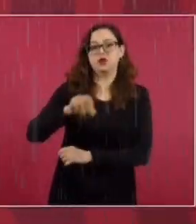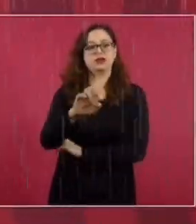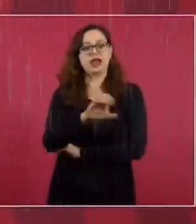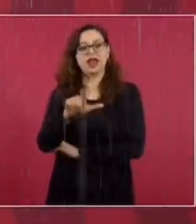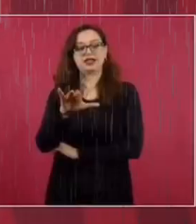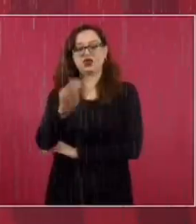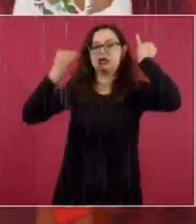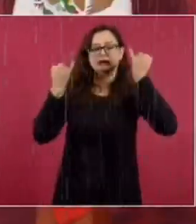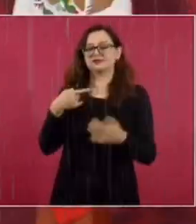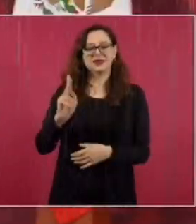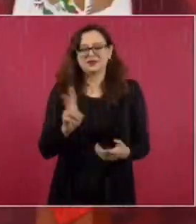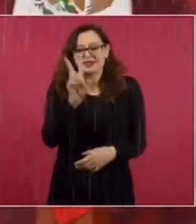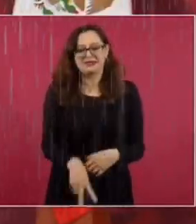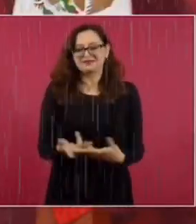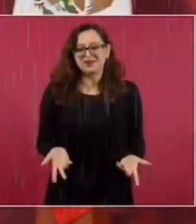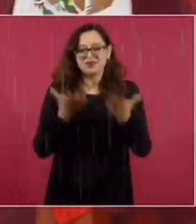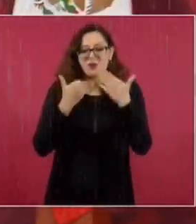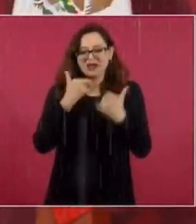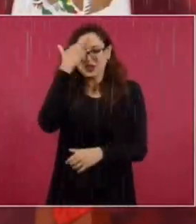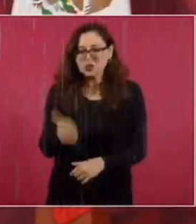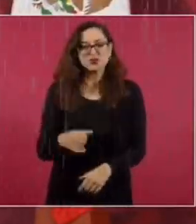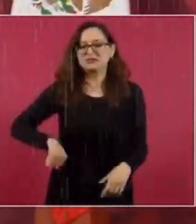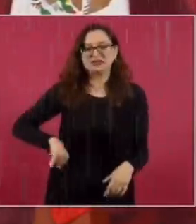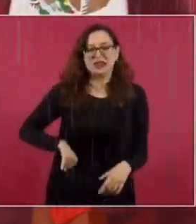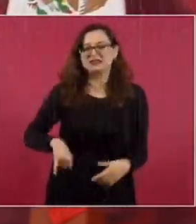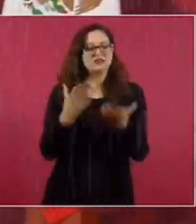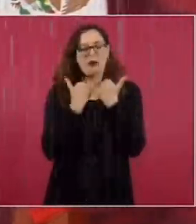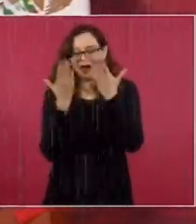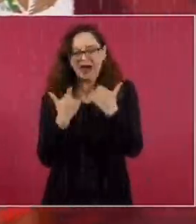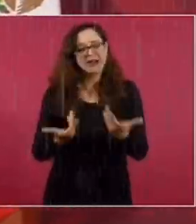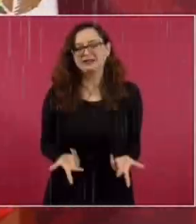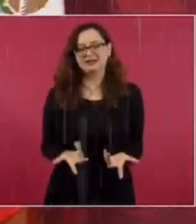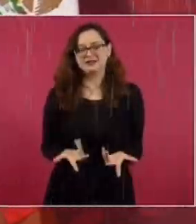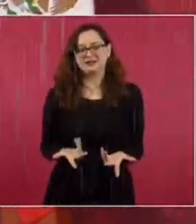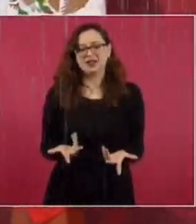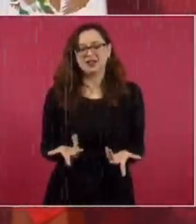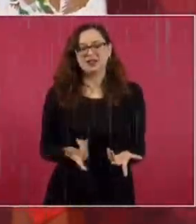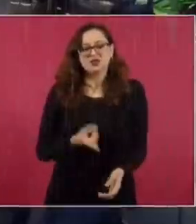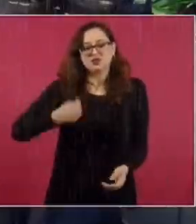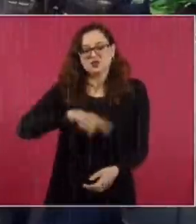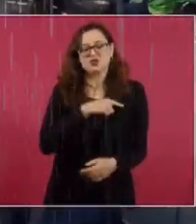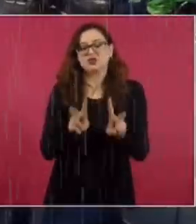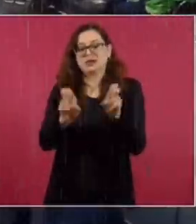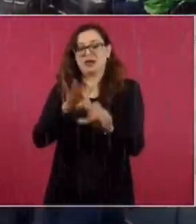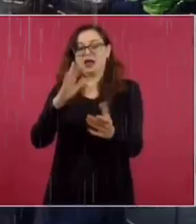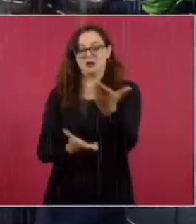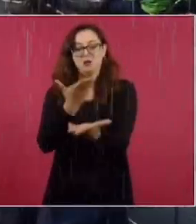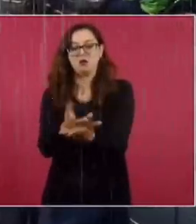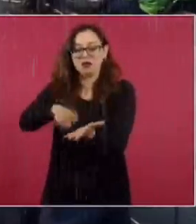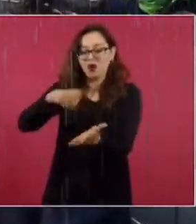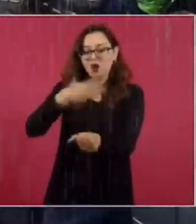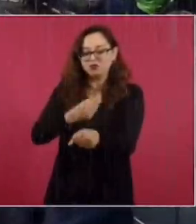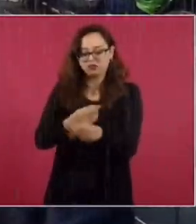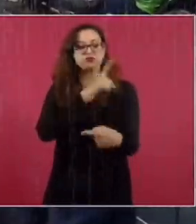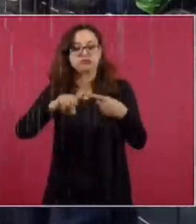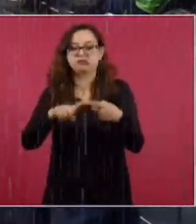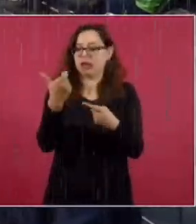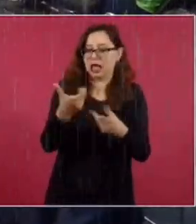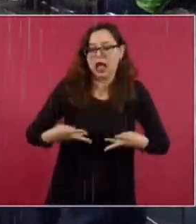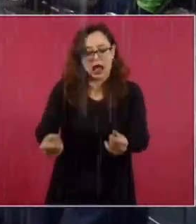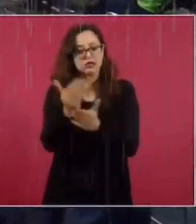irracional lo que plantean, no tiene fundamento. Porque la reforma es para que se gaste menos, para que no haya plurinominales,